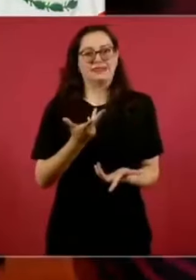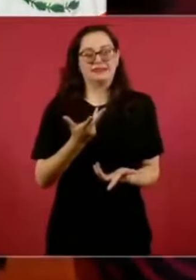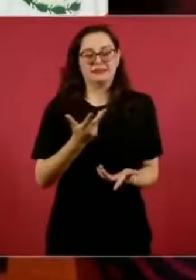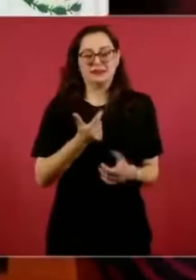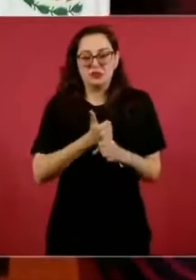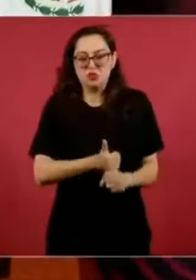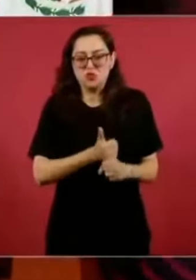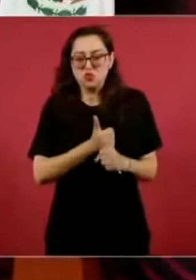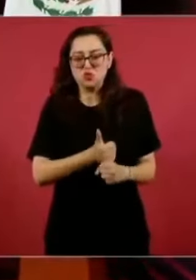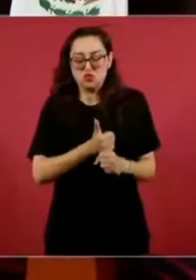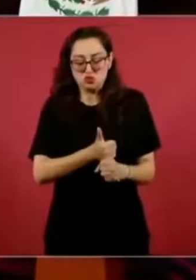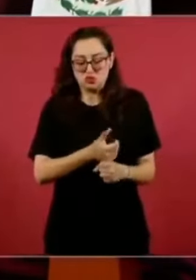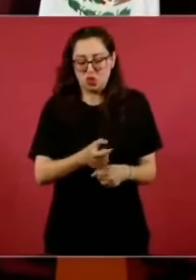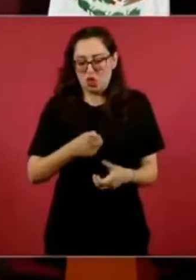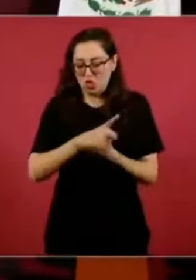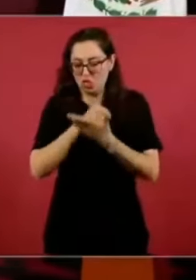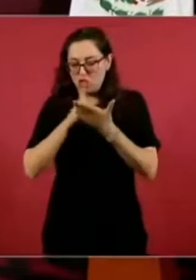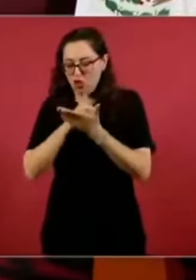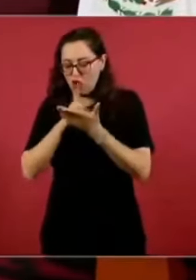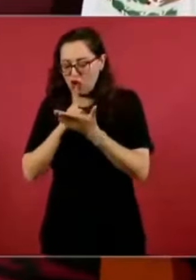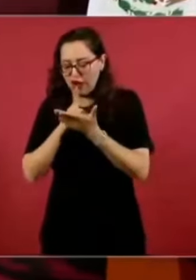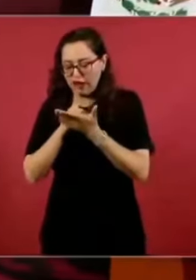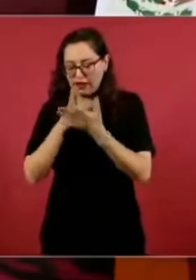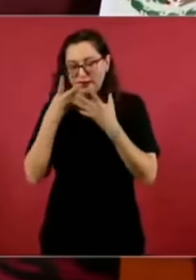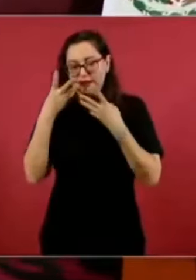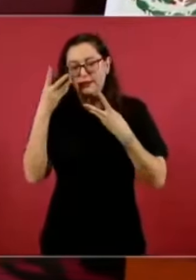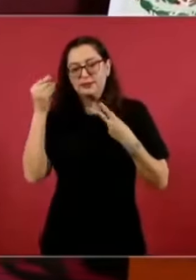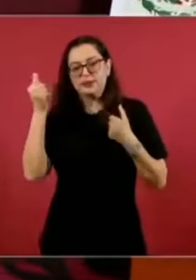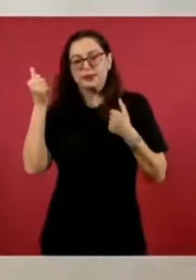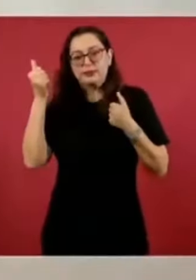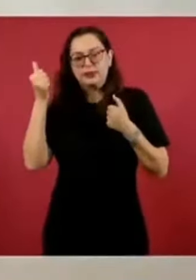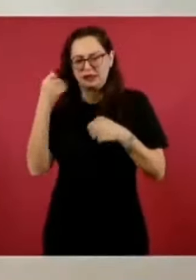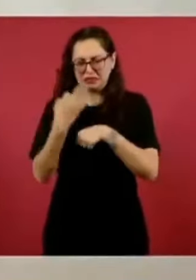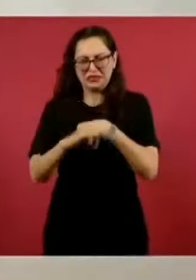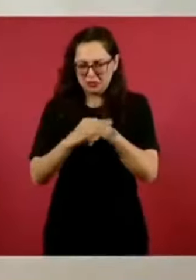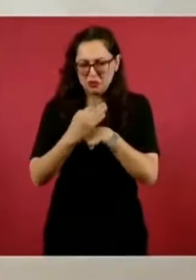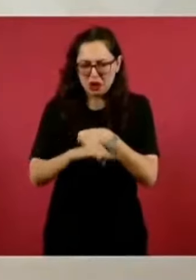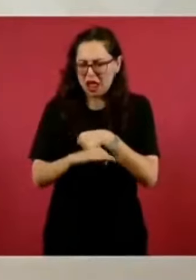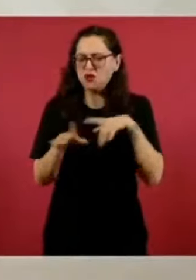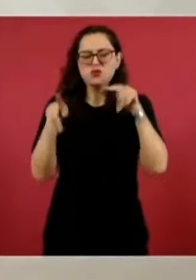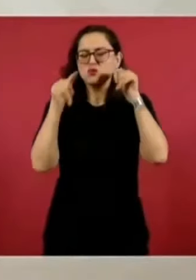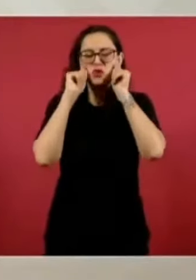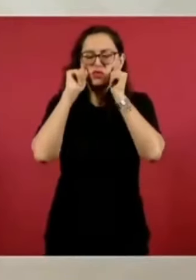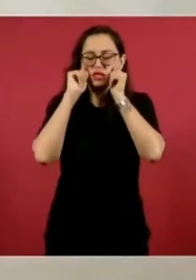aunque sea efímero y aunque los va a conducir a la infelicidad